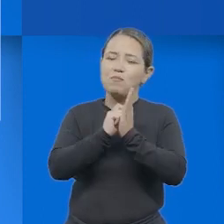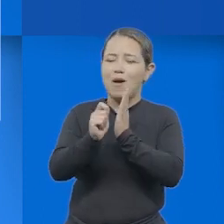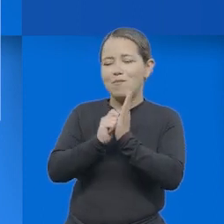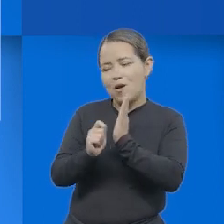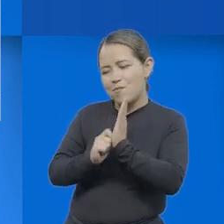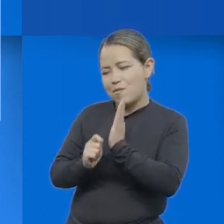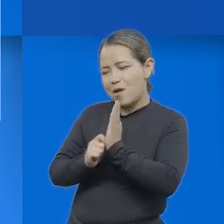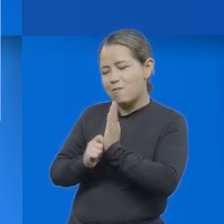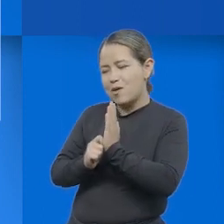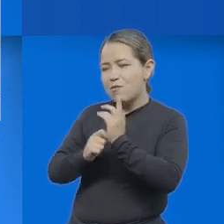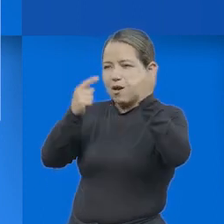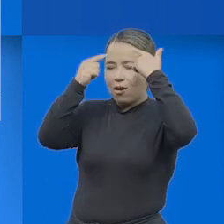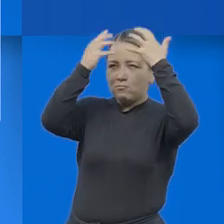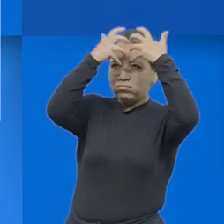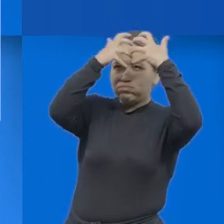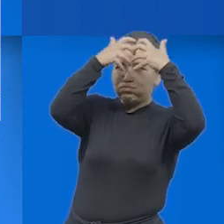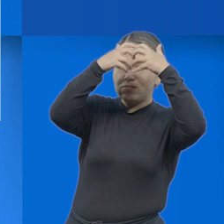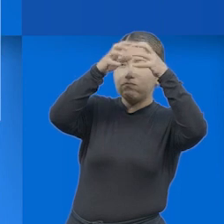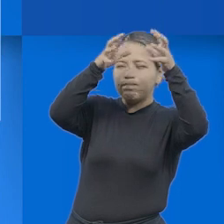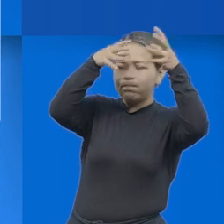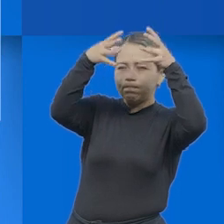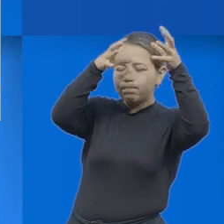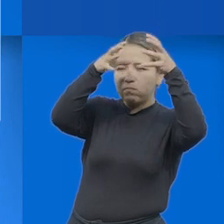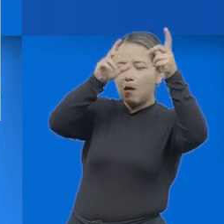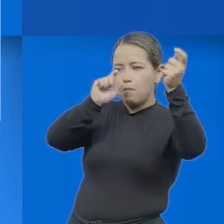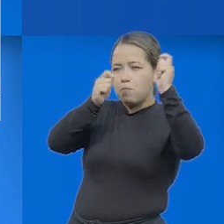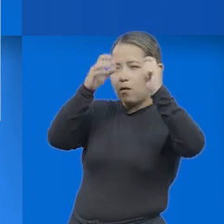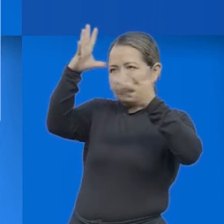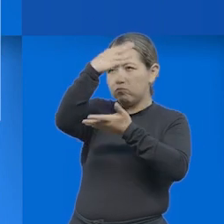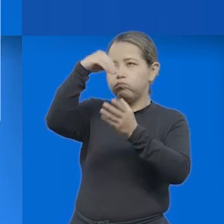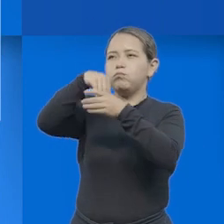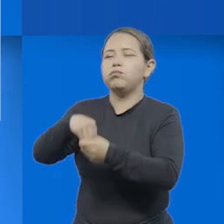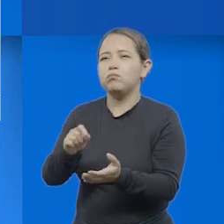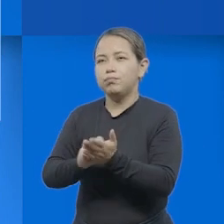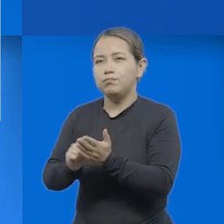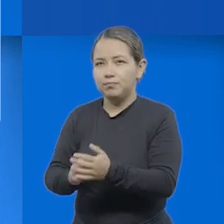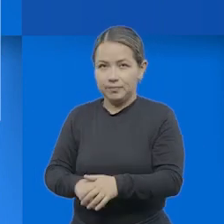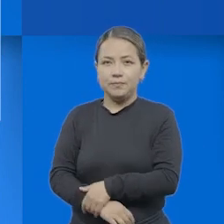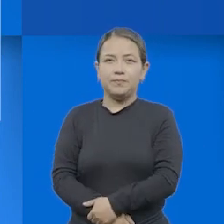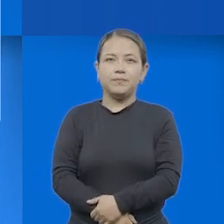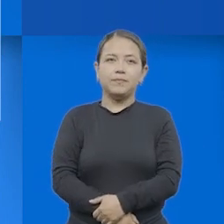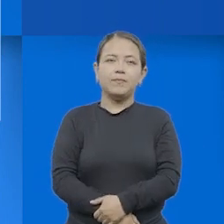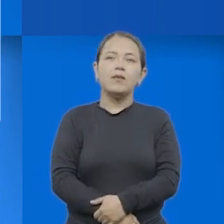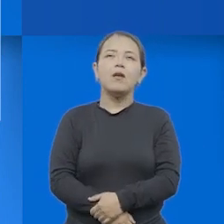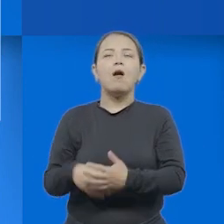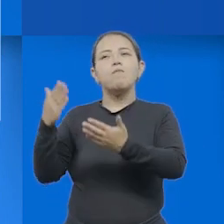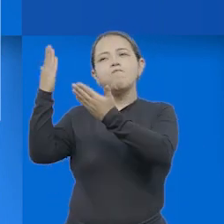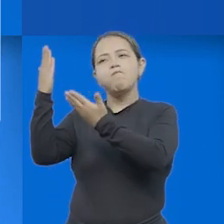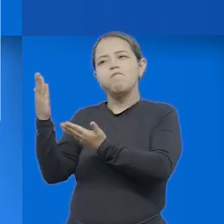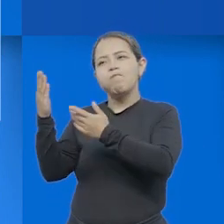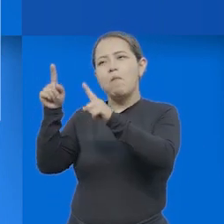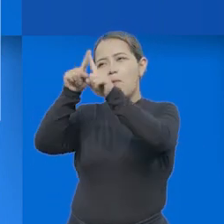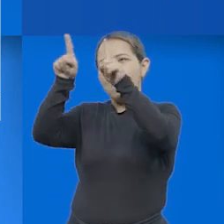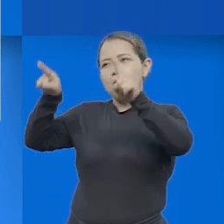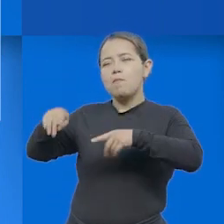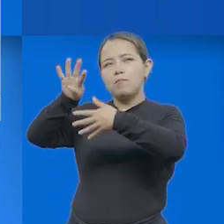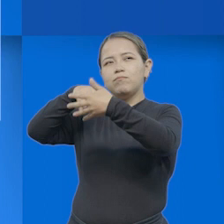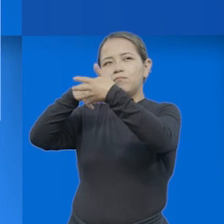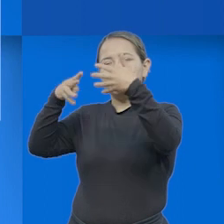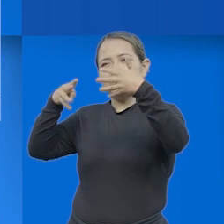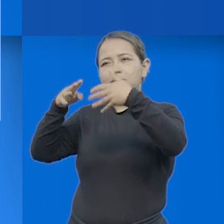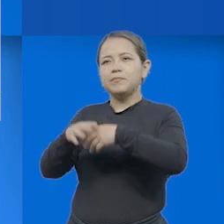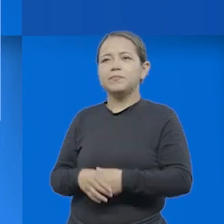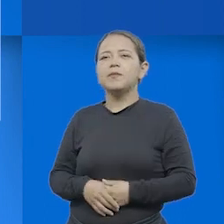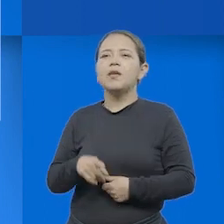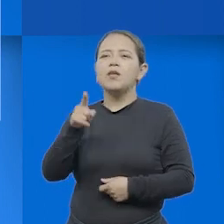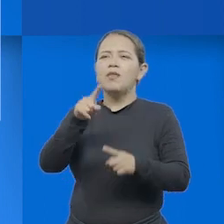propósito de todo este proceso cognitivo que hacemos. Bien, acá encontramos una tabla del proceso escritor. Esta tabla